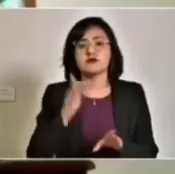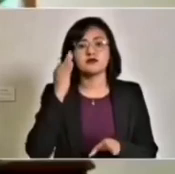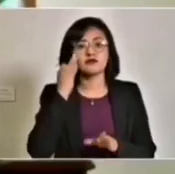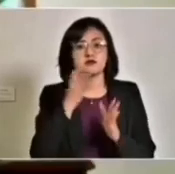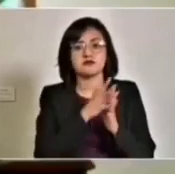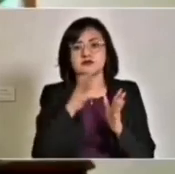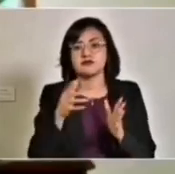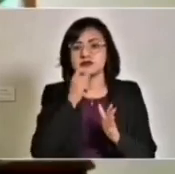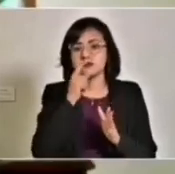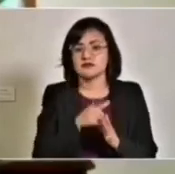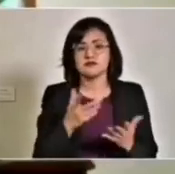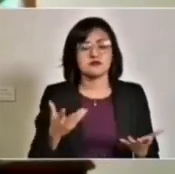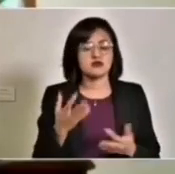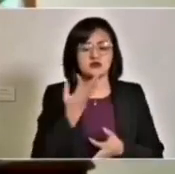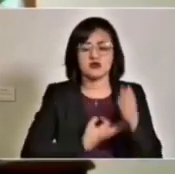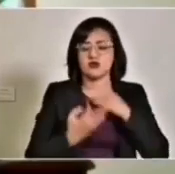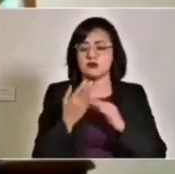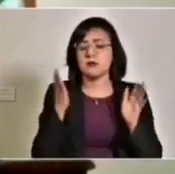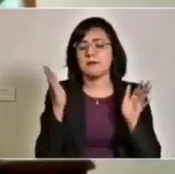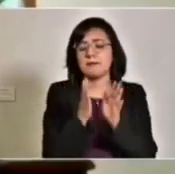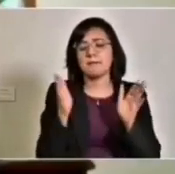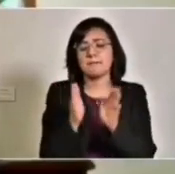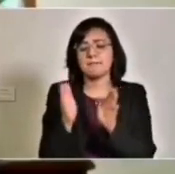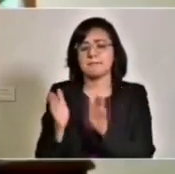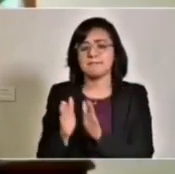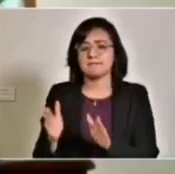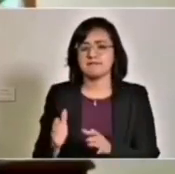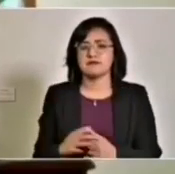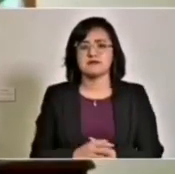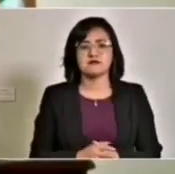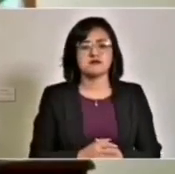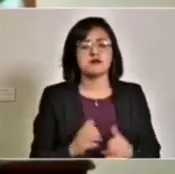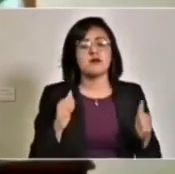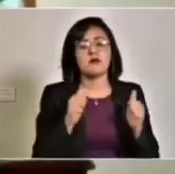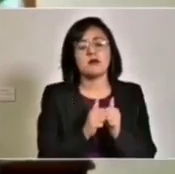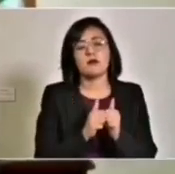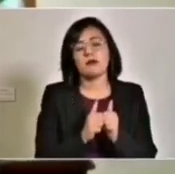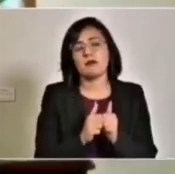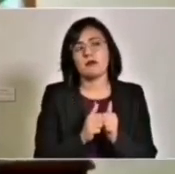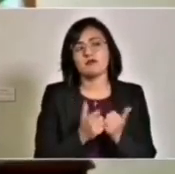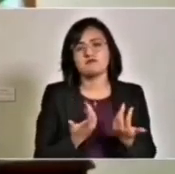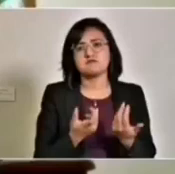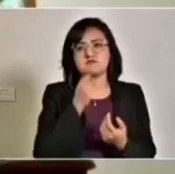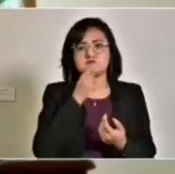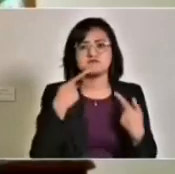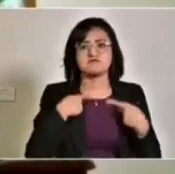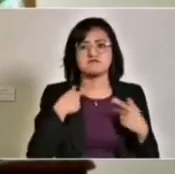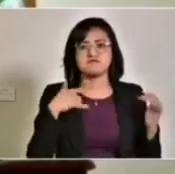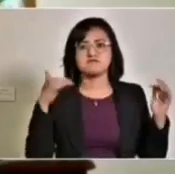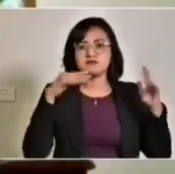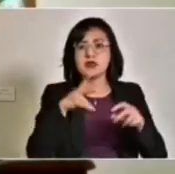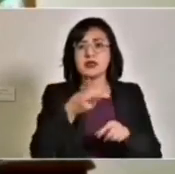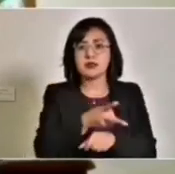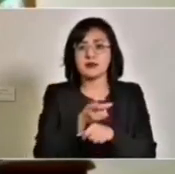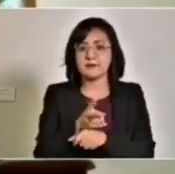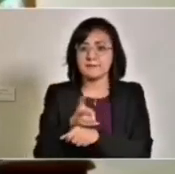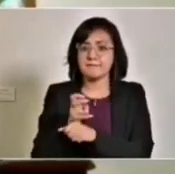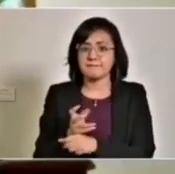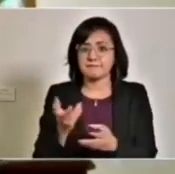asistencia con también invitados